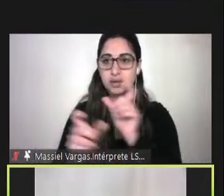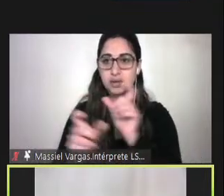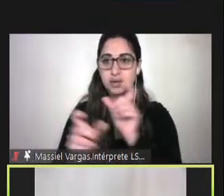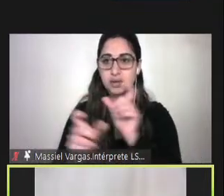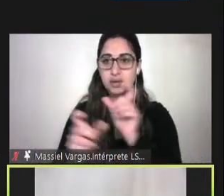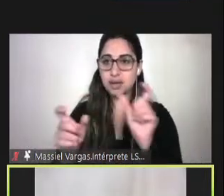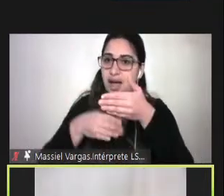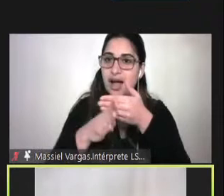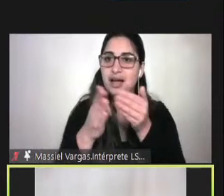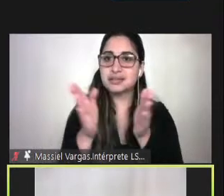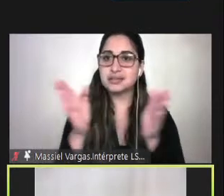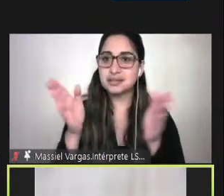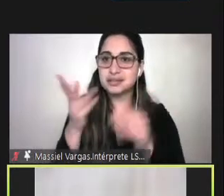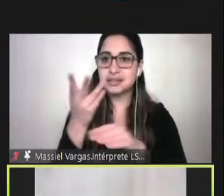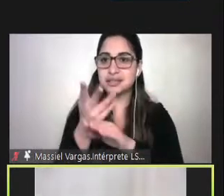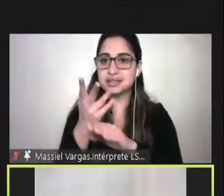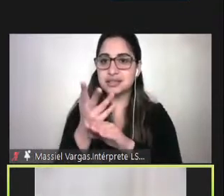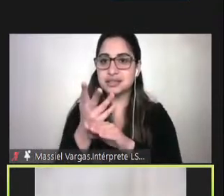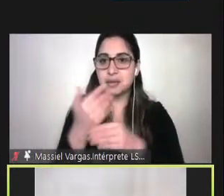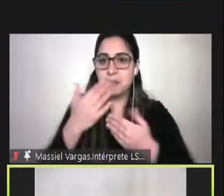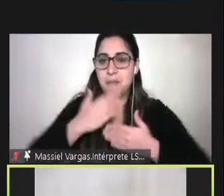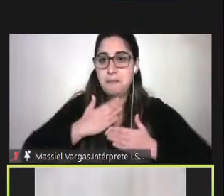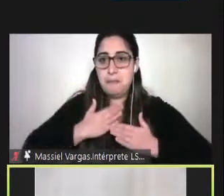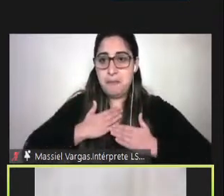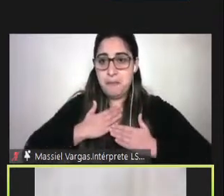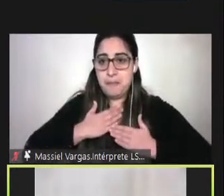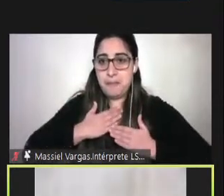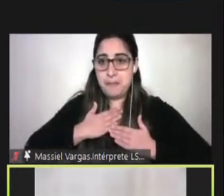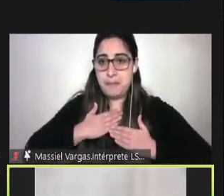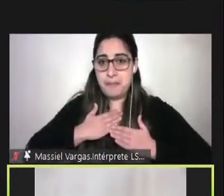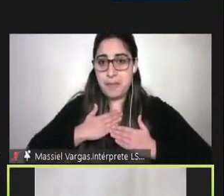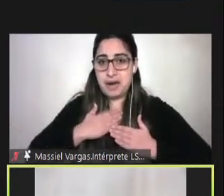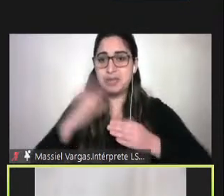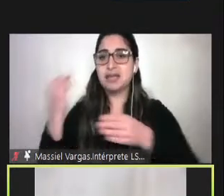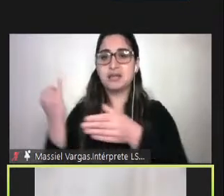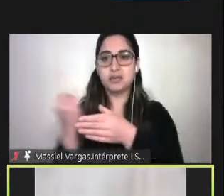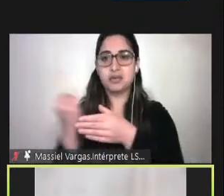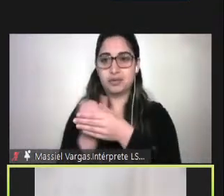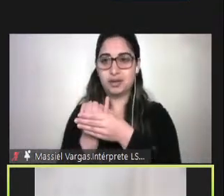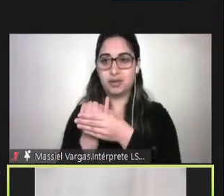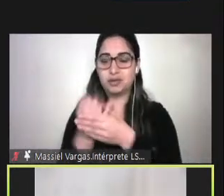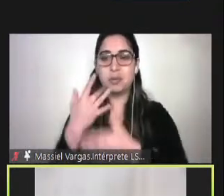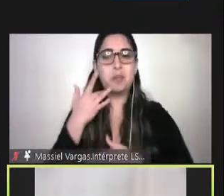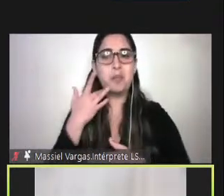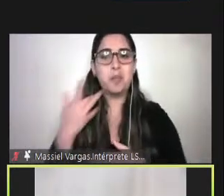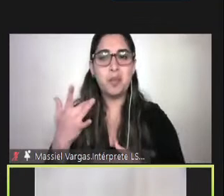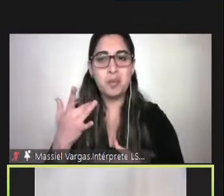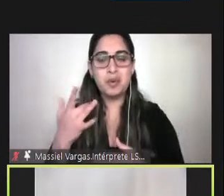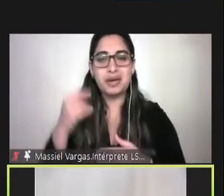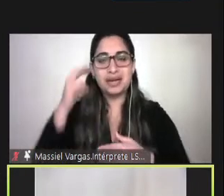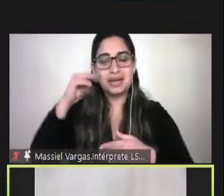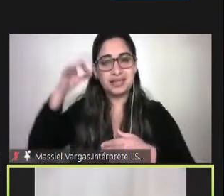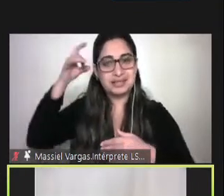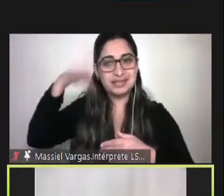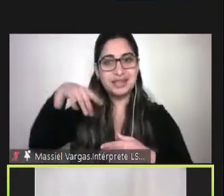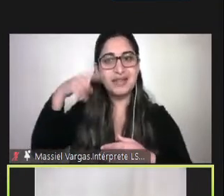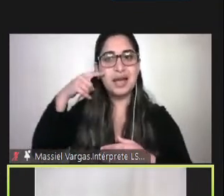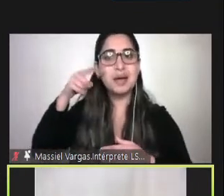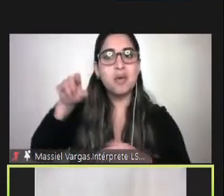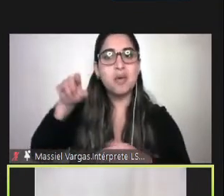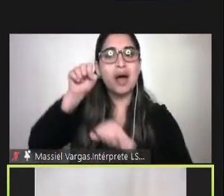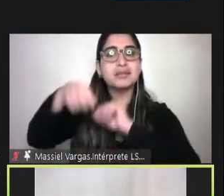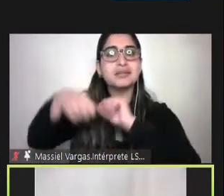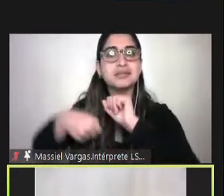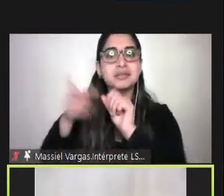derechos y para mí eso se traduce en inclusión ¿por qué? porque a medida en que reconocemos que todas las personas somos